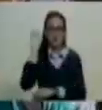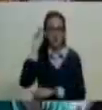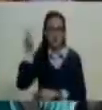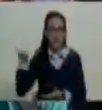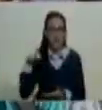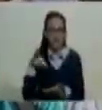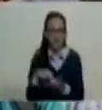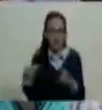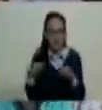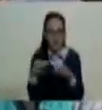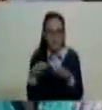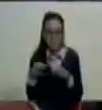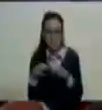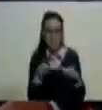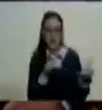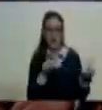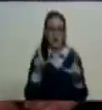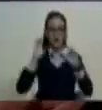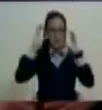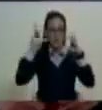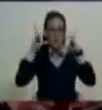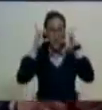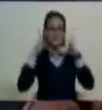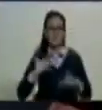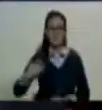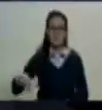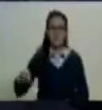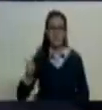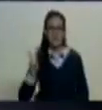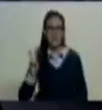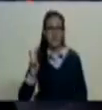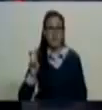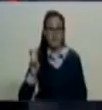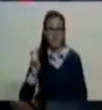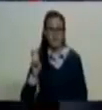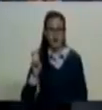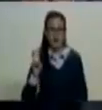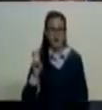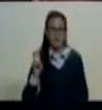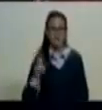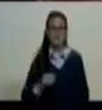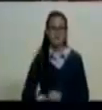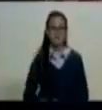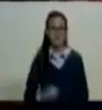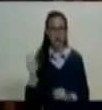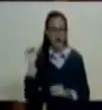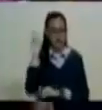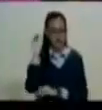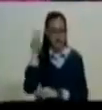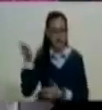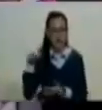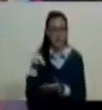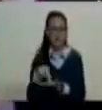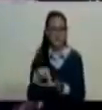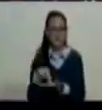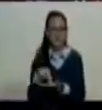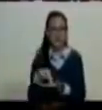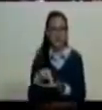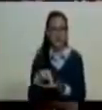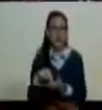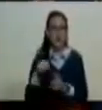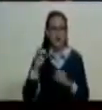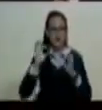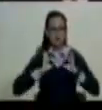constituyente, tomando a Delcy Rodríguez como presidenta de esta soberana asamblea nacional constituyente, a